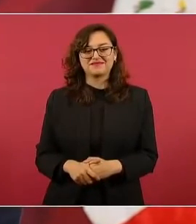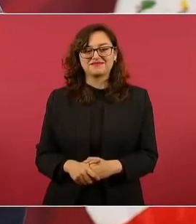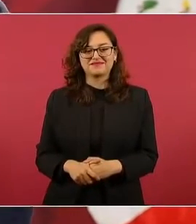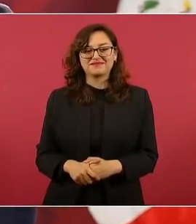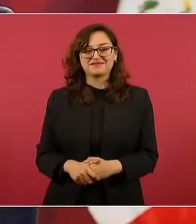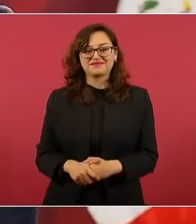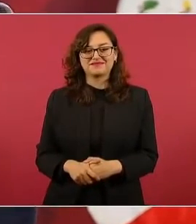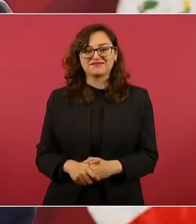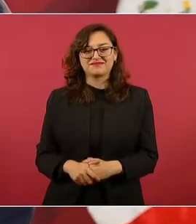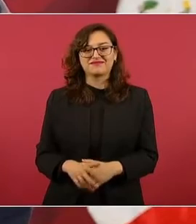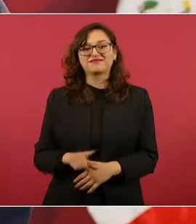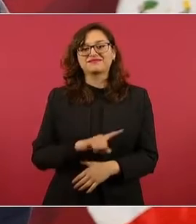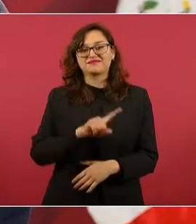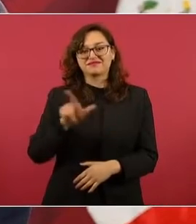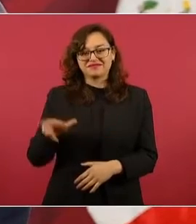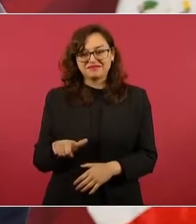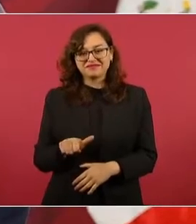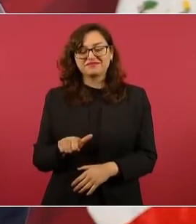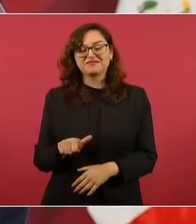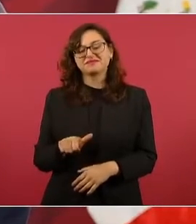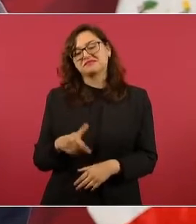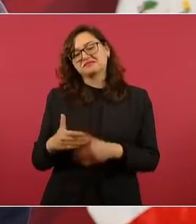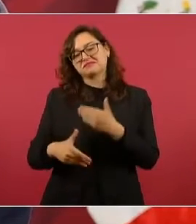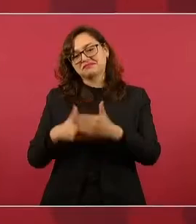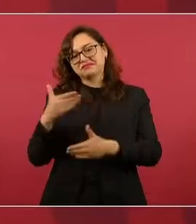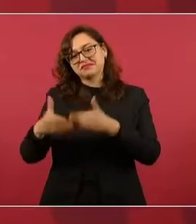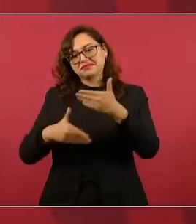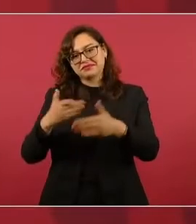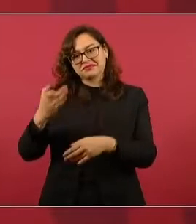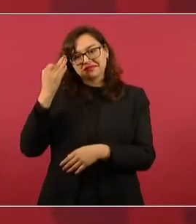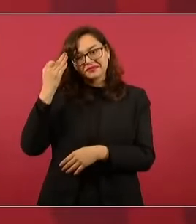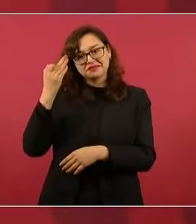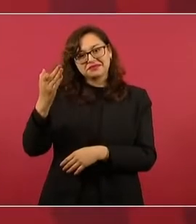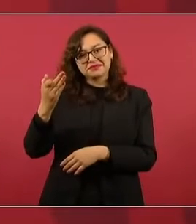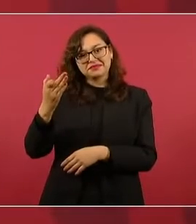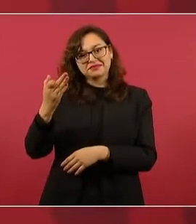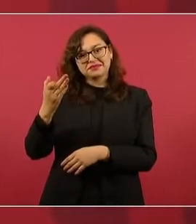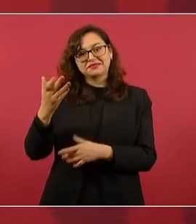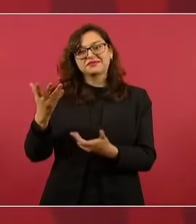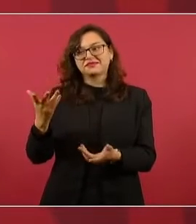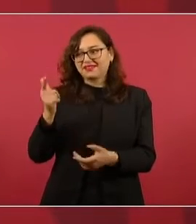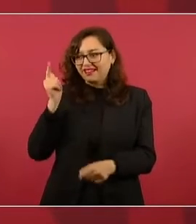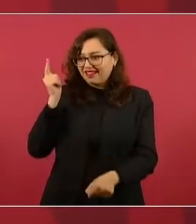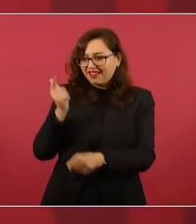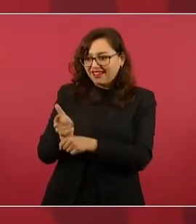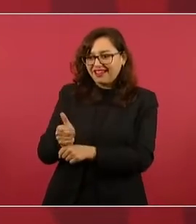Ya después pues ya supe que era Pelayo.